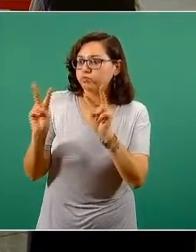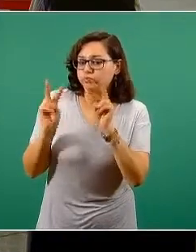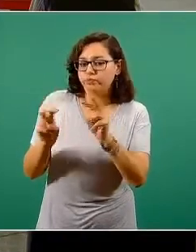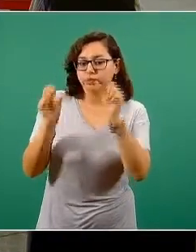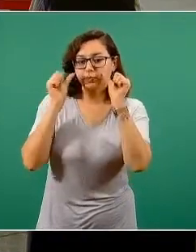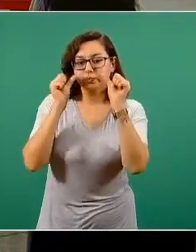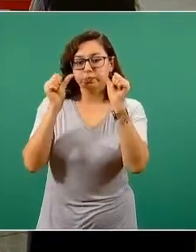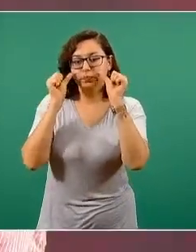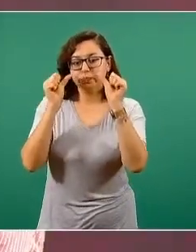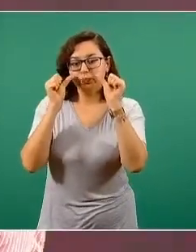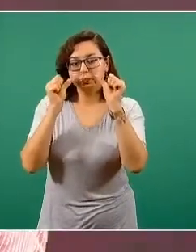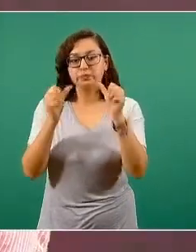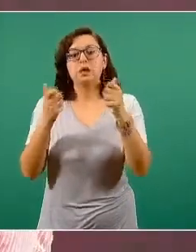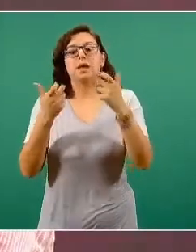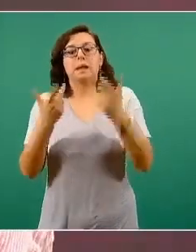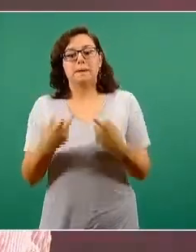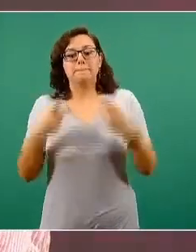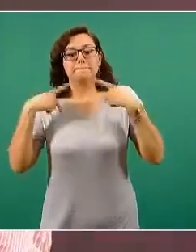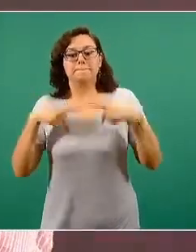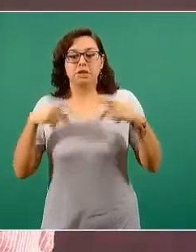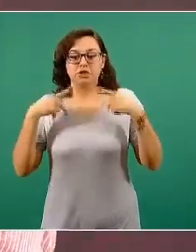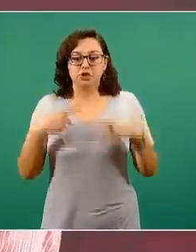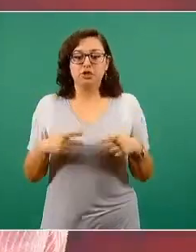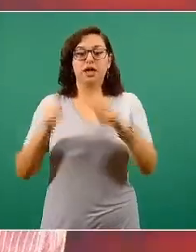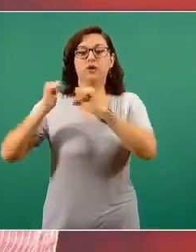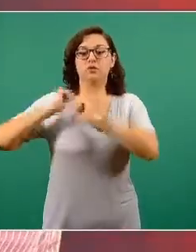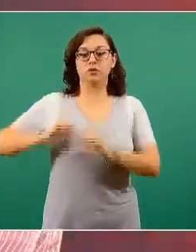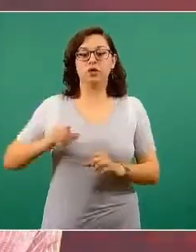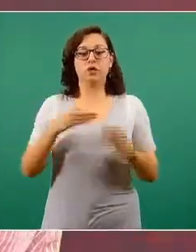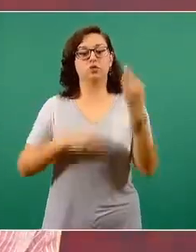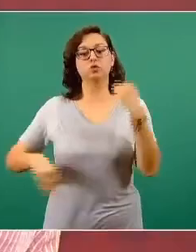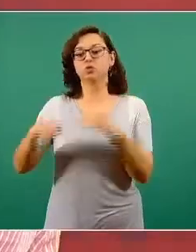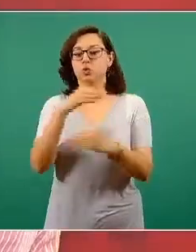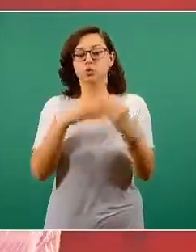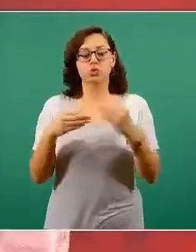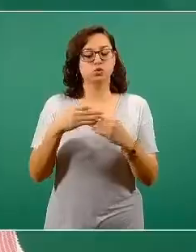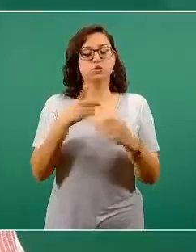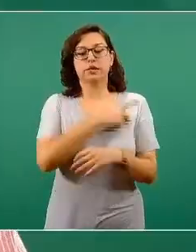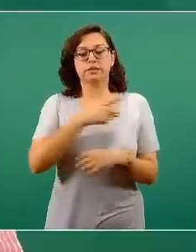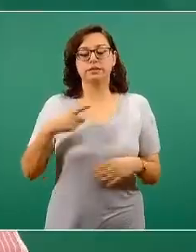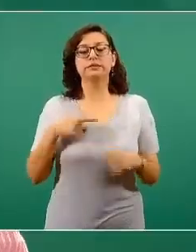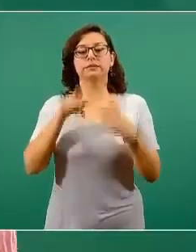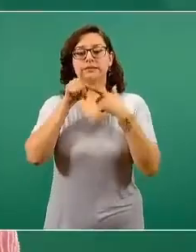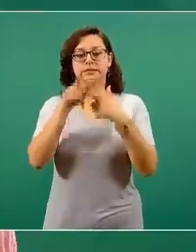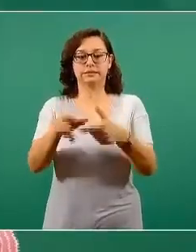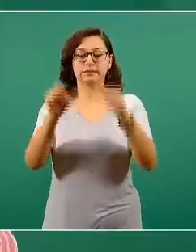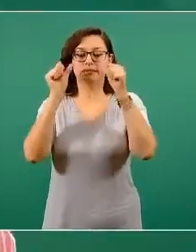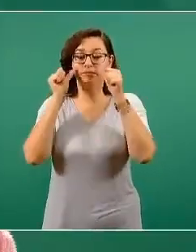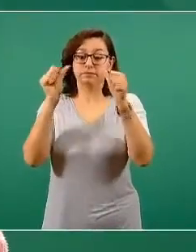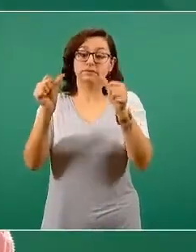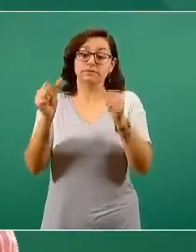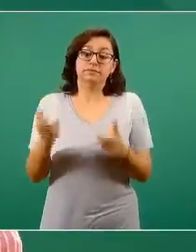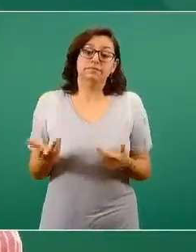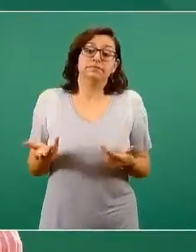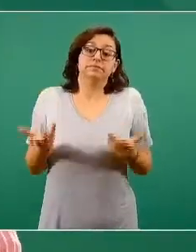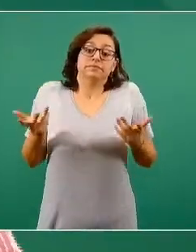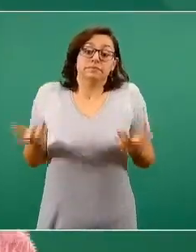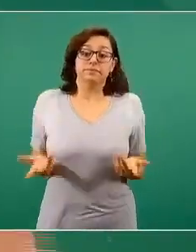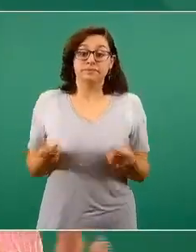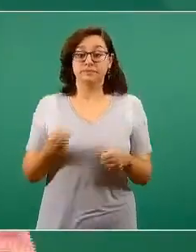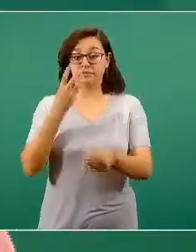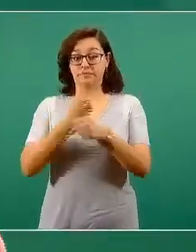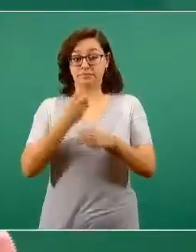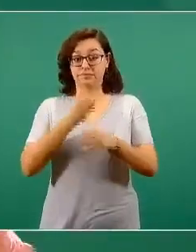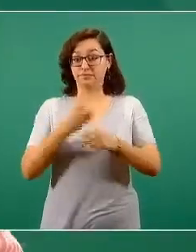población como las personas gobernantes, cada quien en lo que le corresponde. Y esperemos que no llegue la tercera